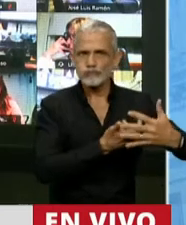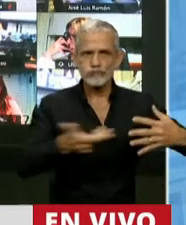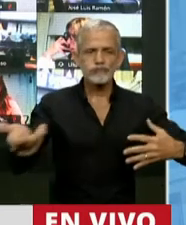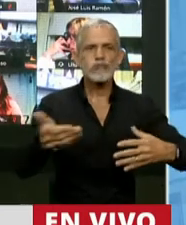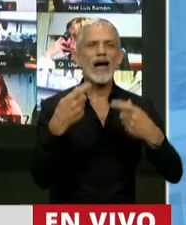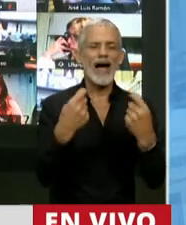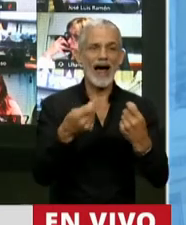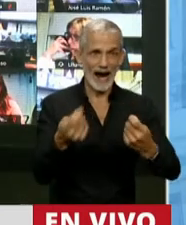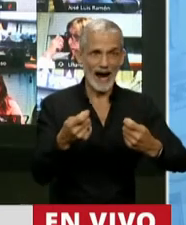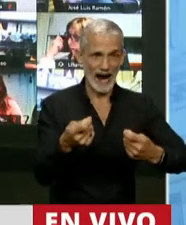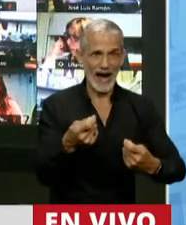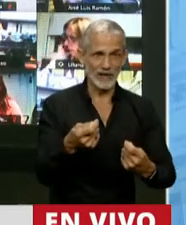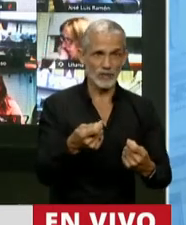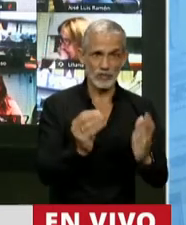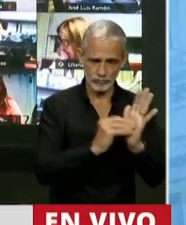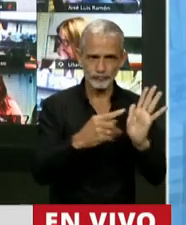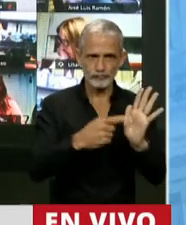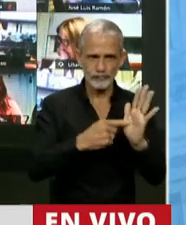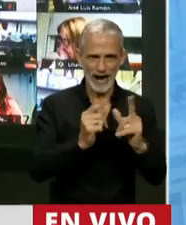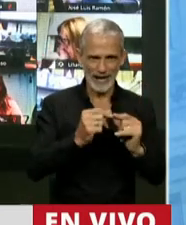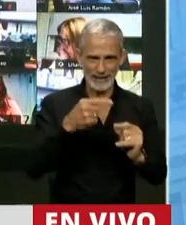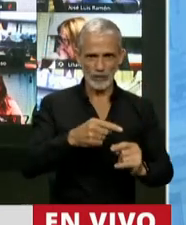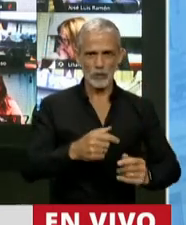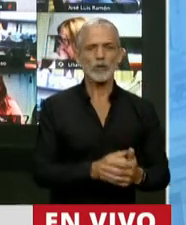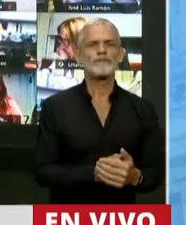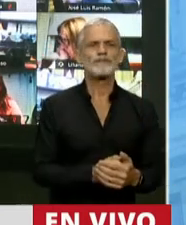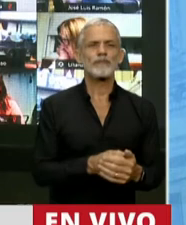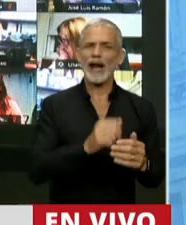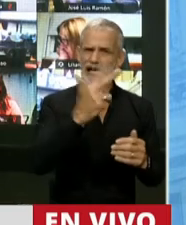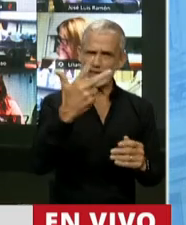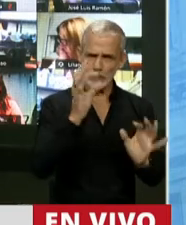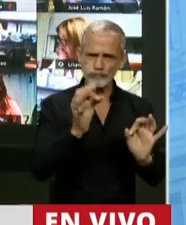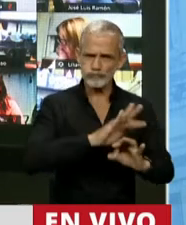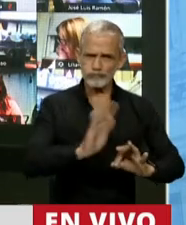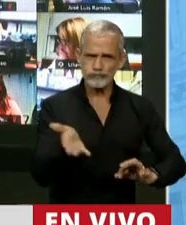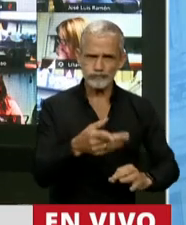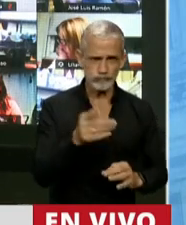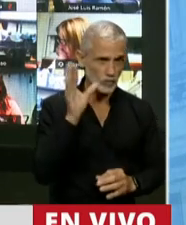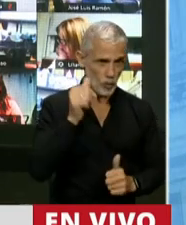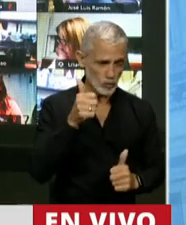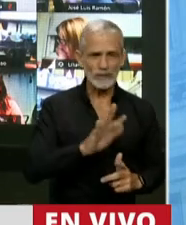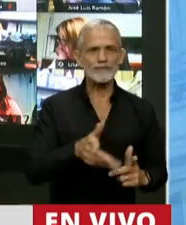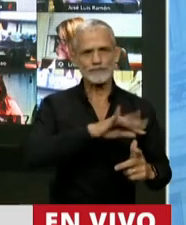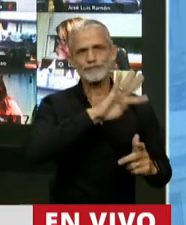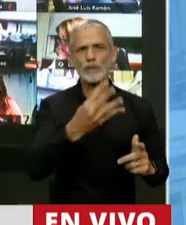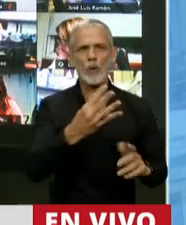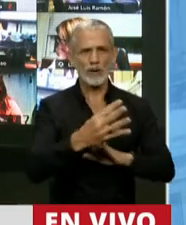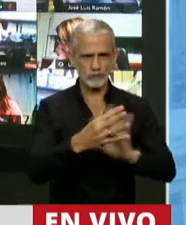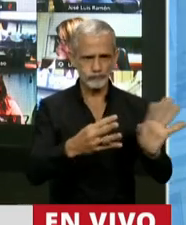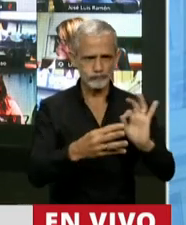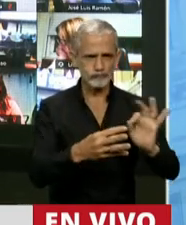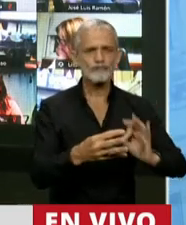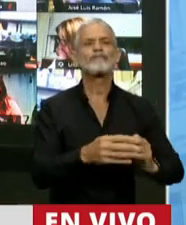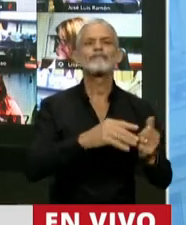de los gastos denunciados en el presente artículo. El 3 ya lo leí, lo escuchó bien. El 4 también.